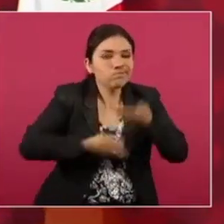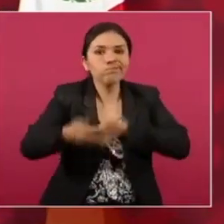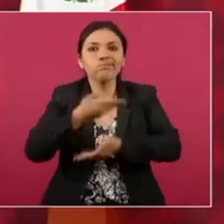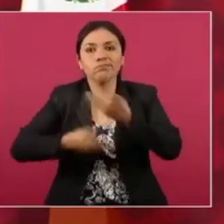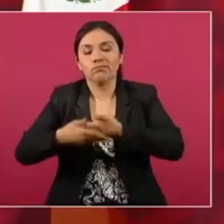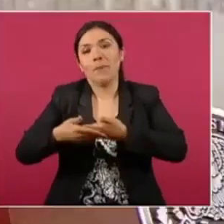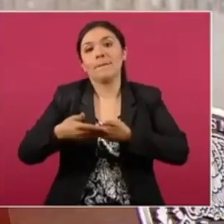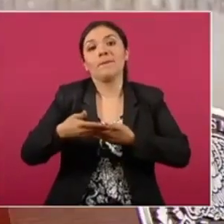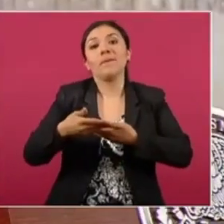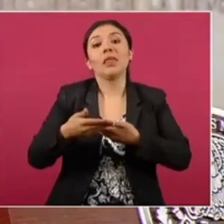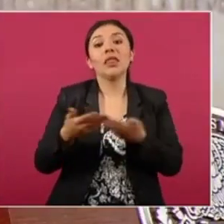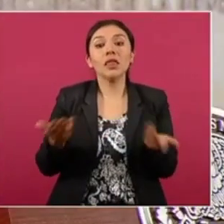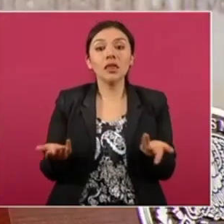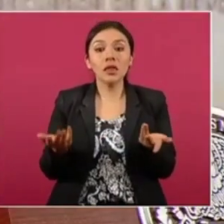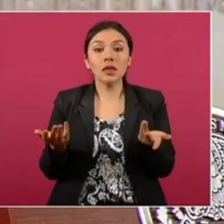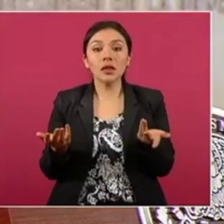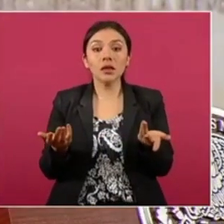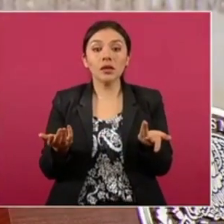pero